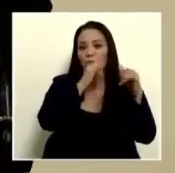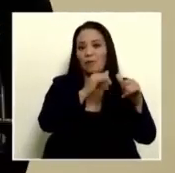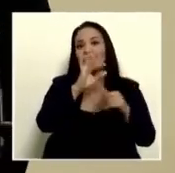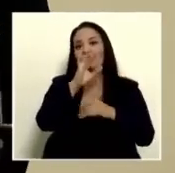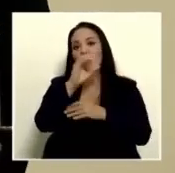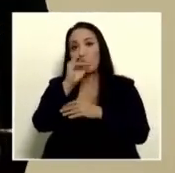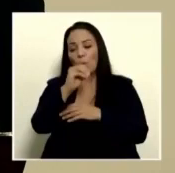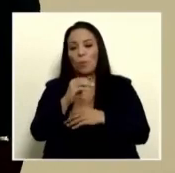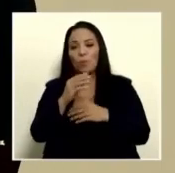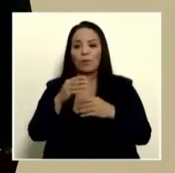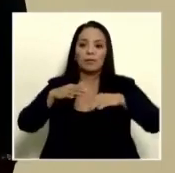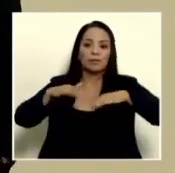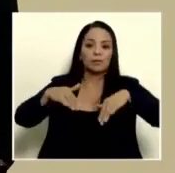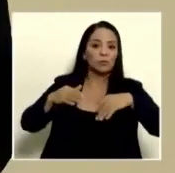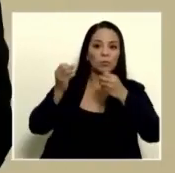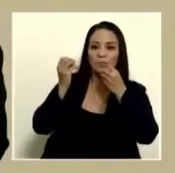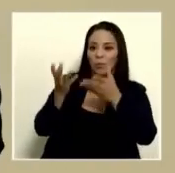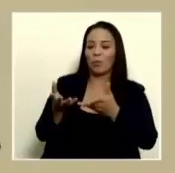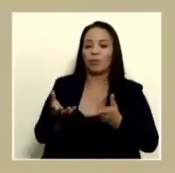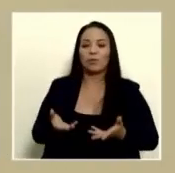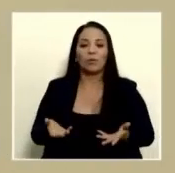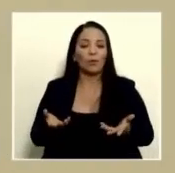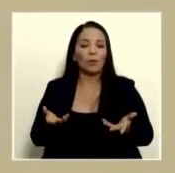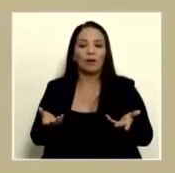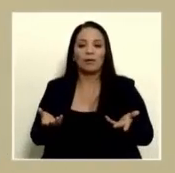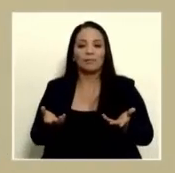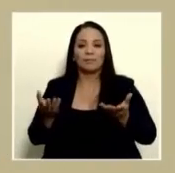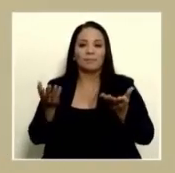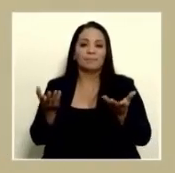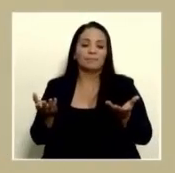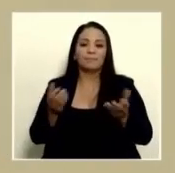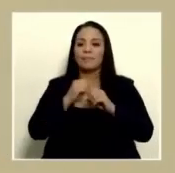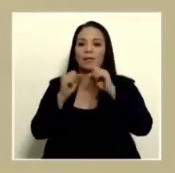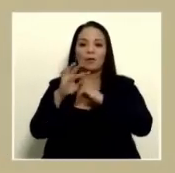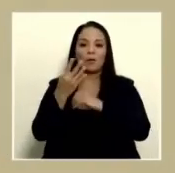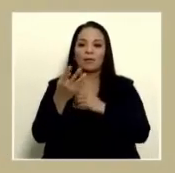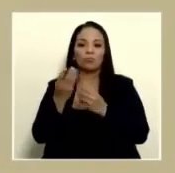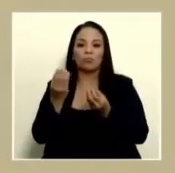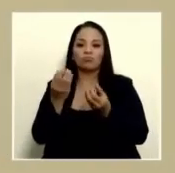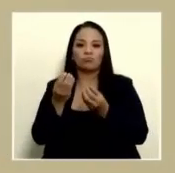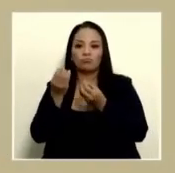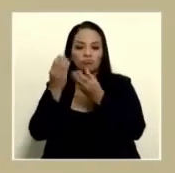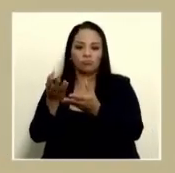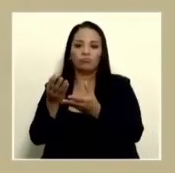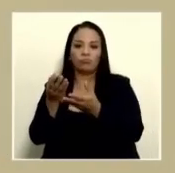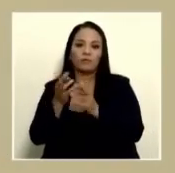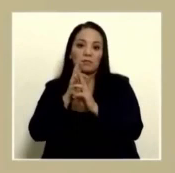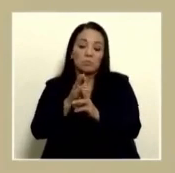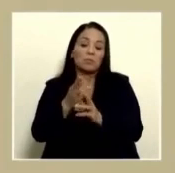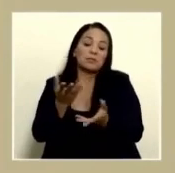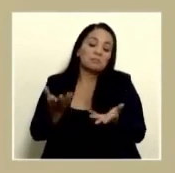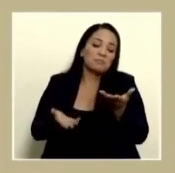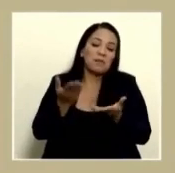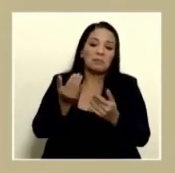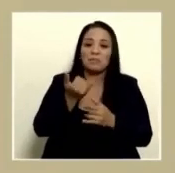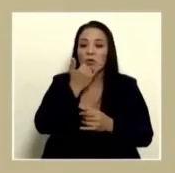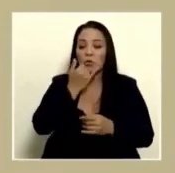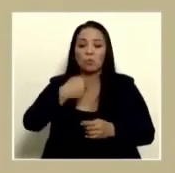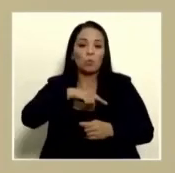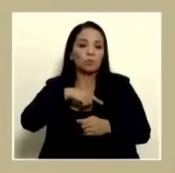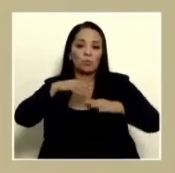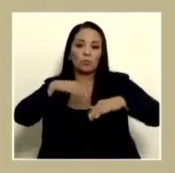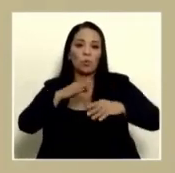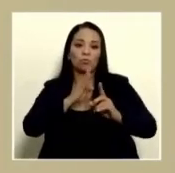fecón y no se le comunicó la sala no comunicó nuestra respuesta que se la dimos a la sala puede haber sido un error nuestro no haber